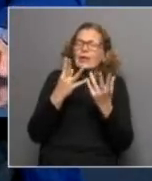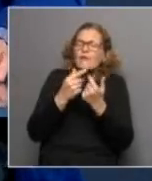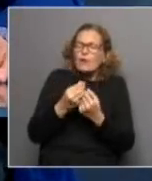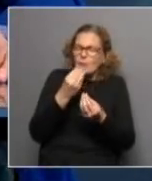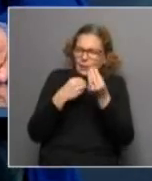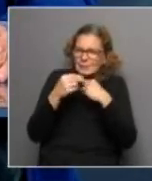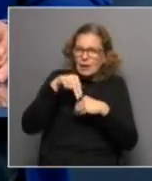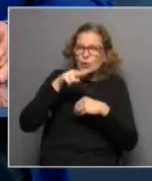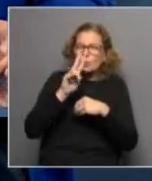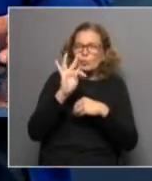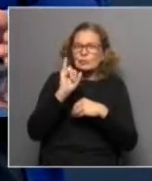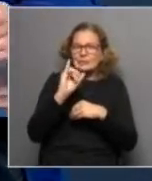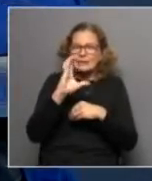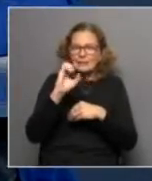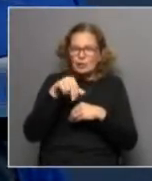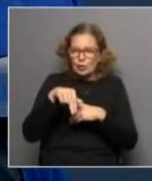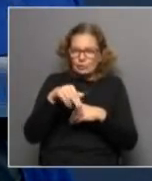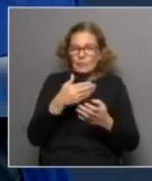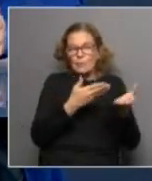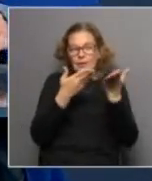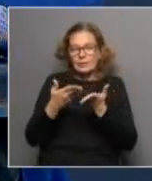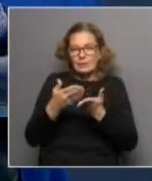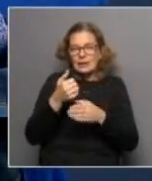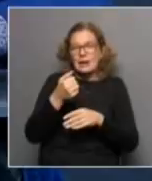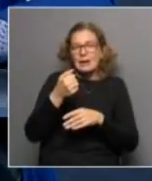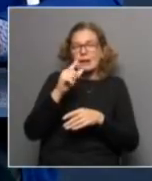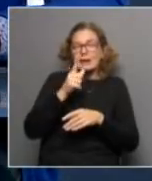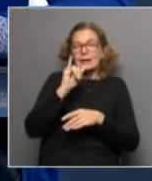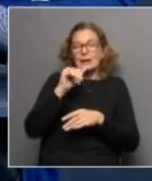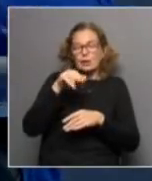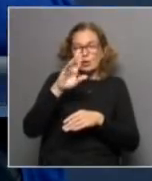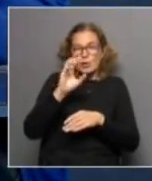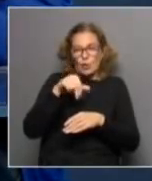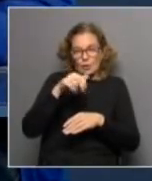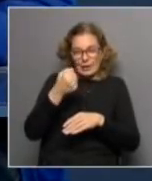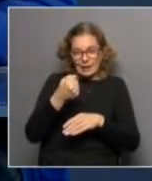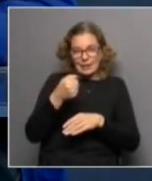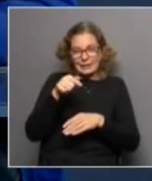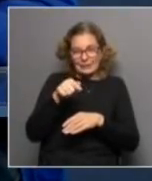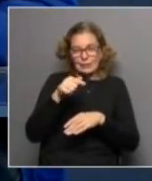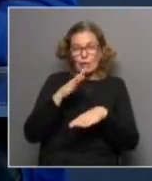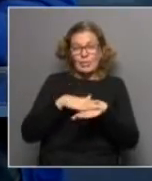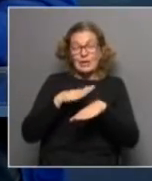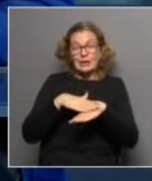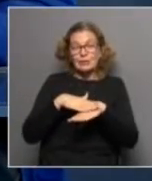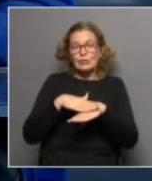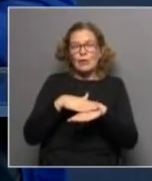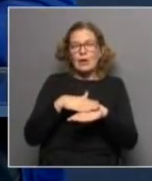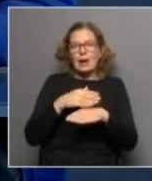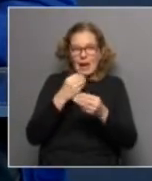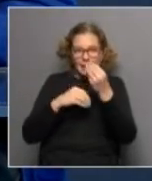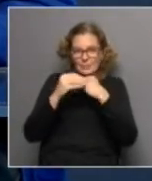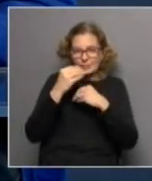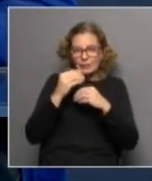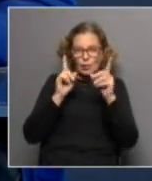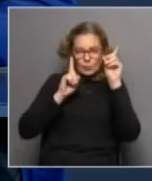diferente para eso vamos a recibir a Alejandra Girona que además de ser licenciada en nutrición es la coordinadora del Observatorio de Derecho a la Alimentación de la Escuela de Nutrición de